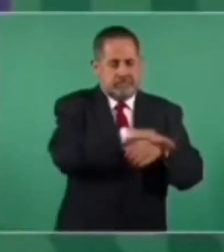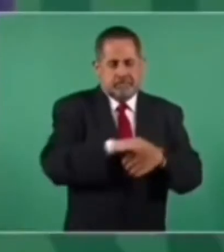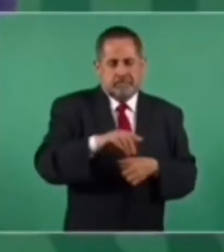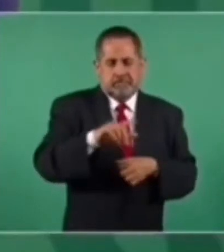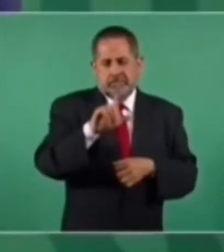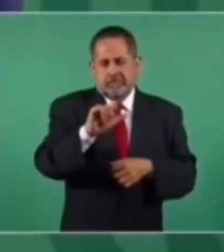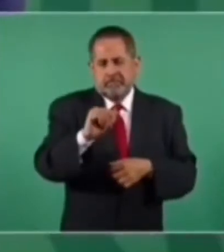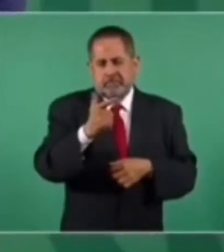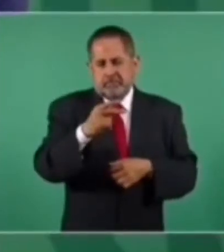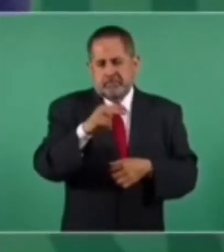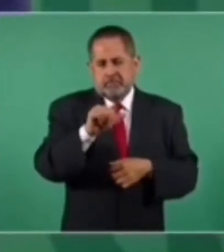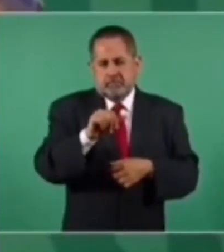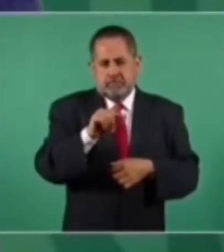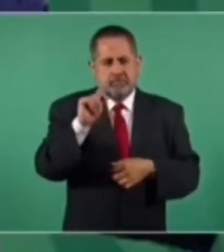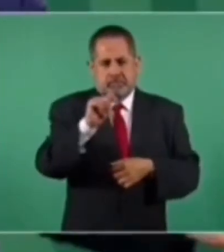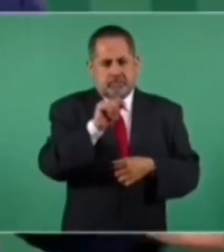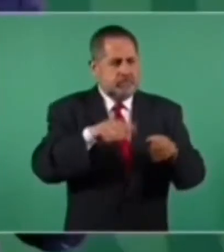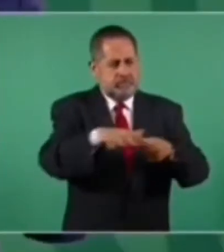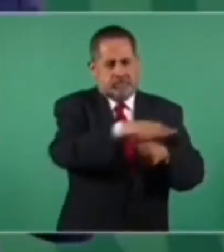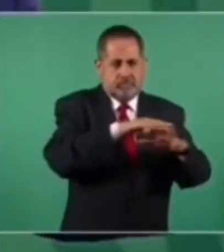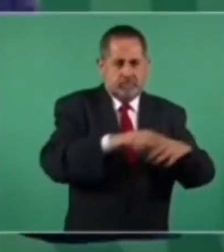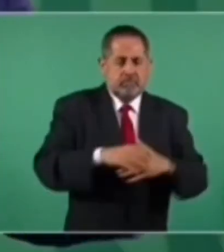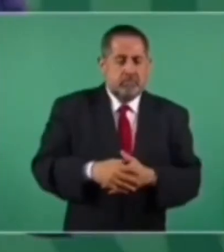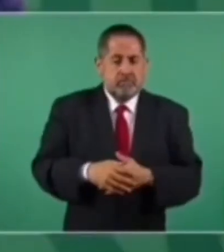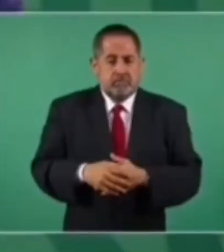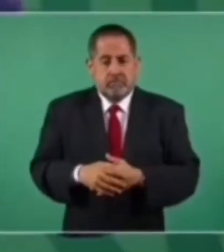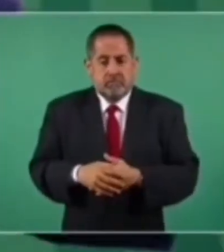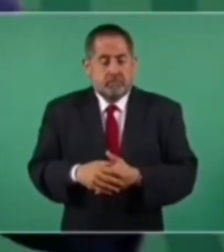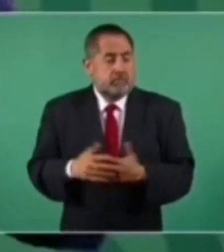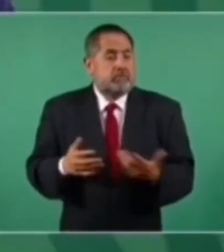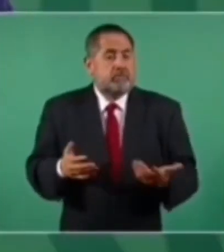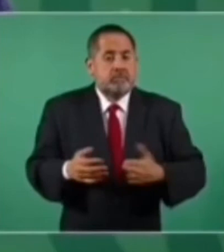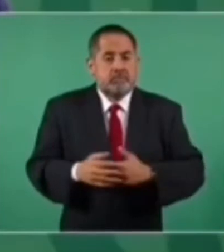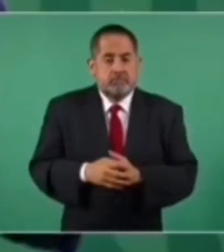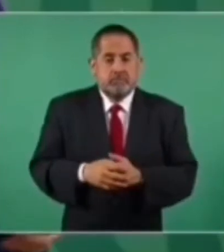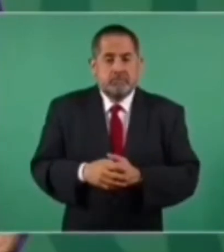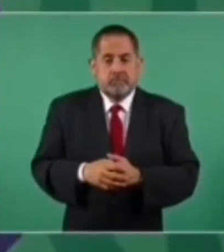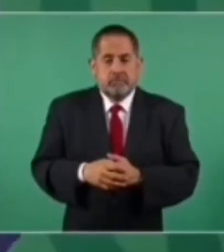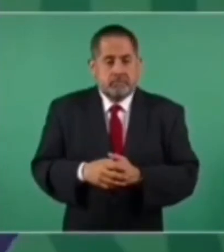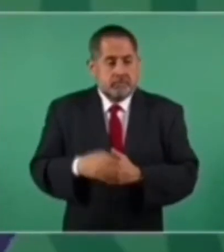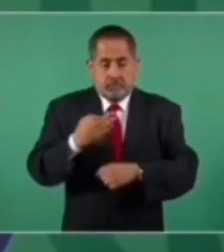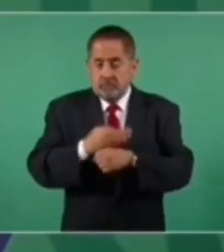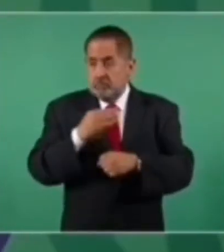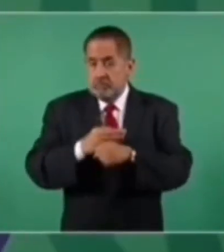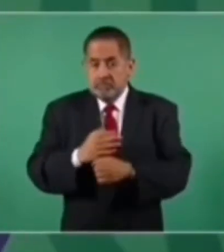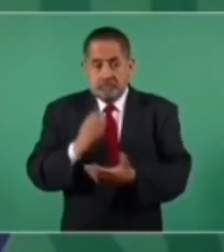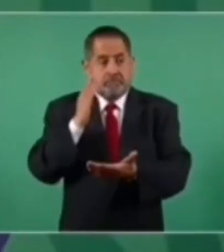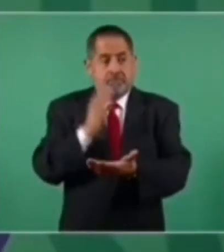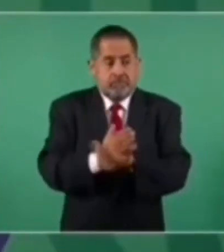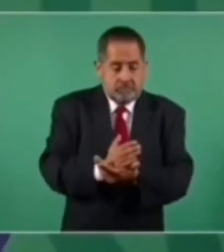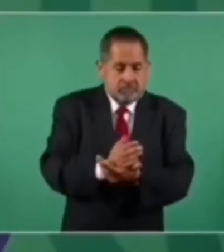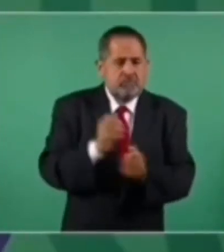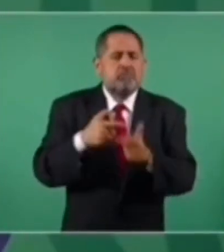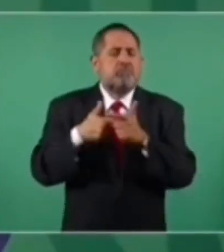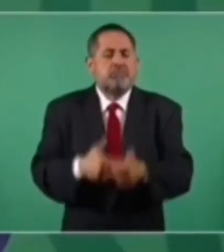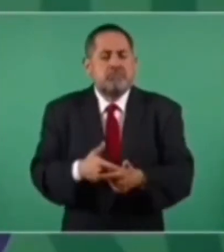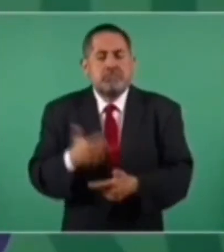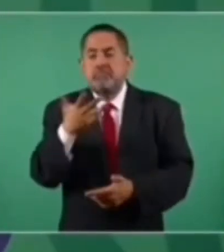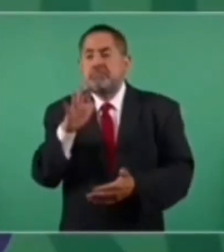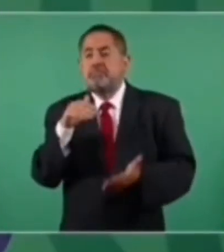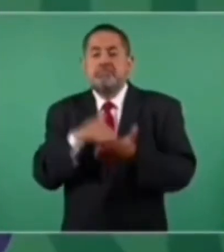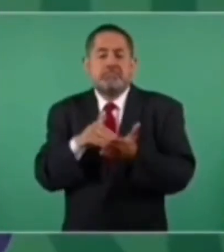nos paramos porque es una inversión de 10 mil millones de pesos